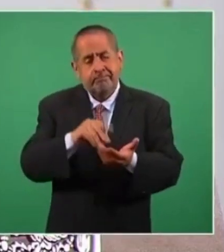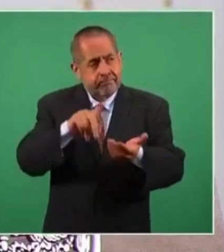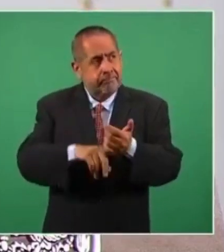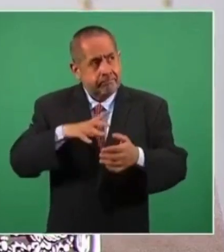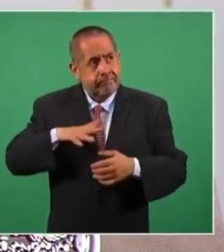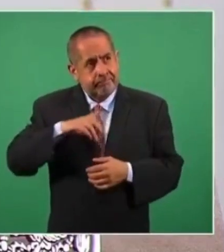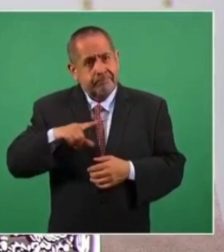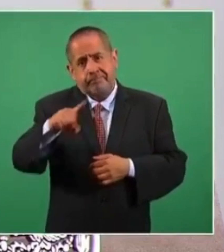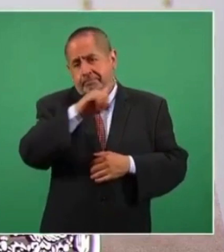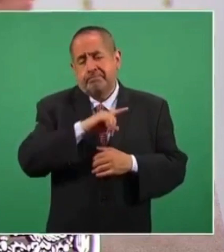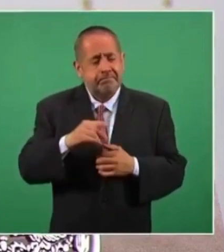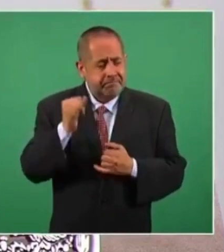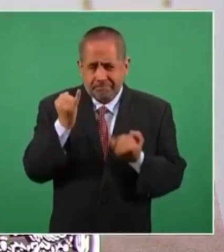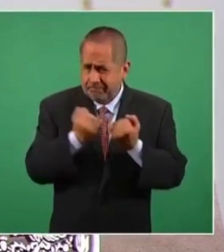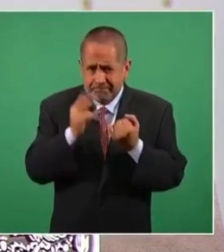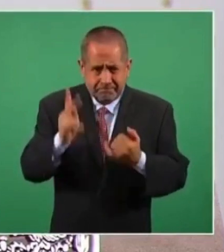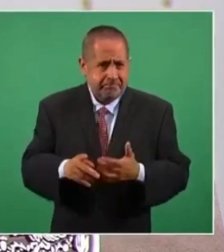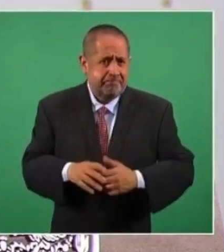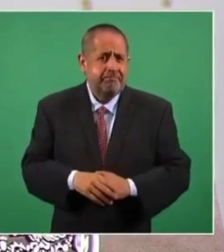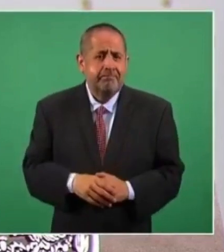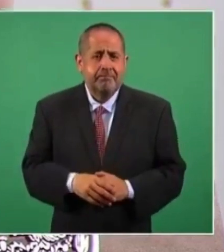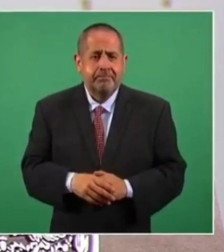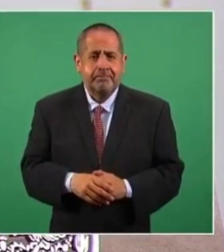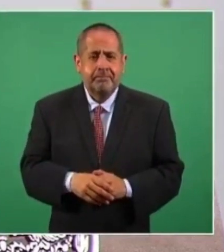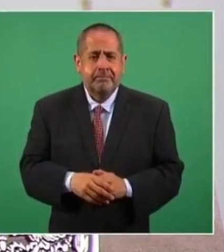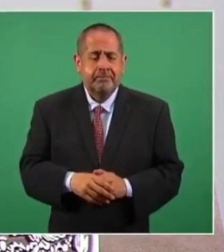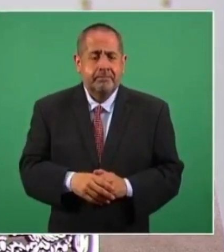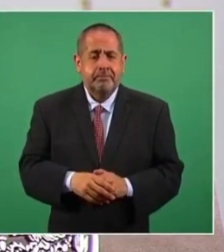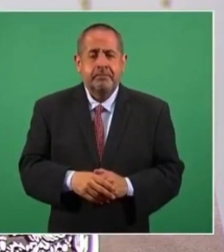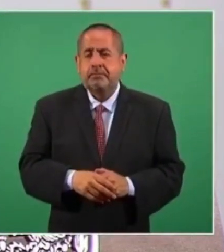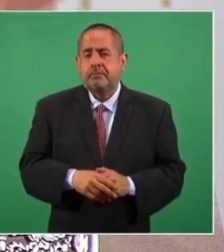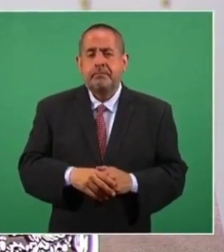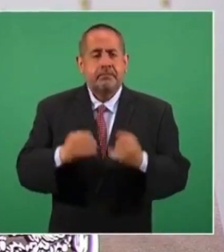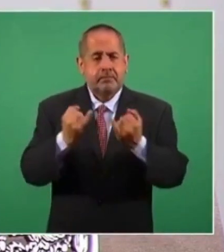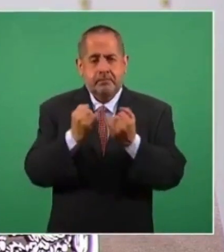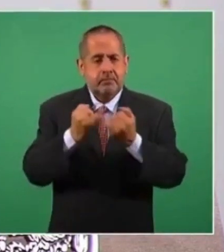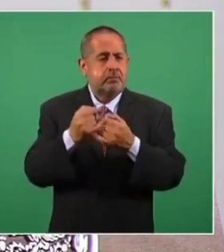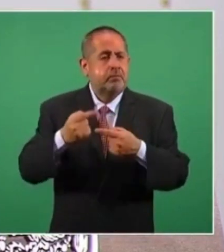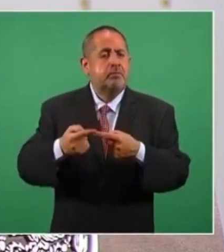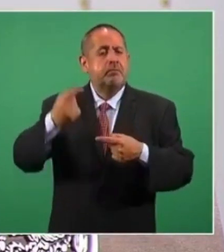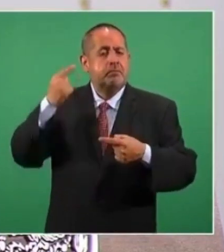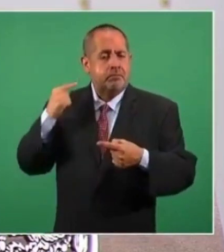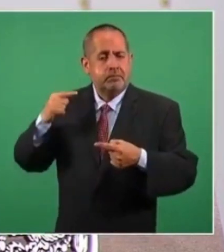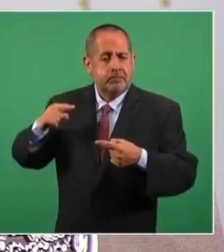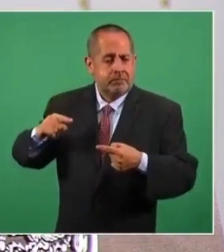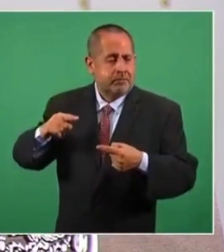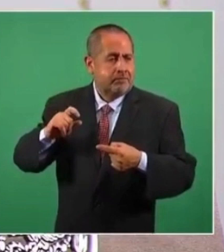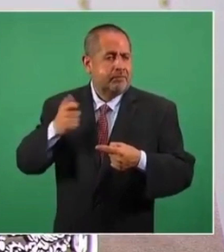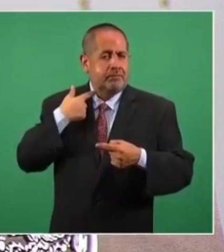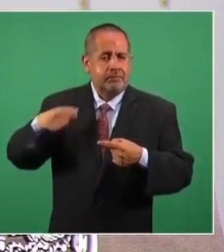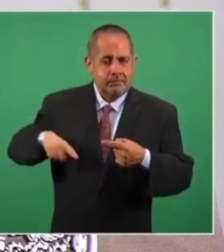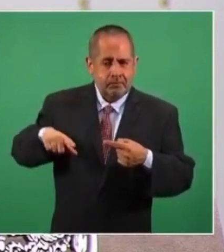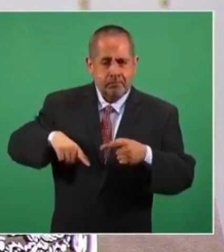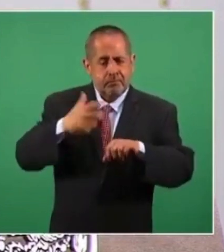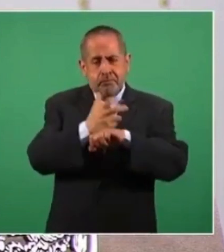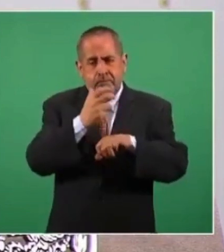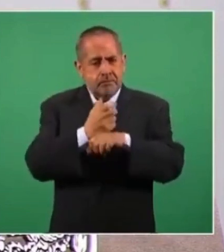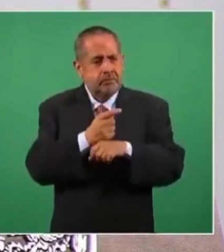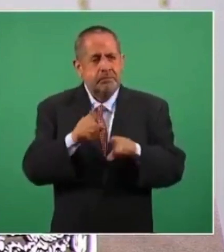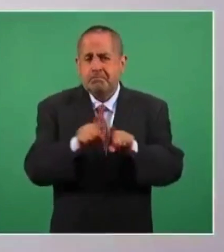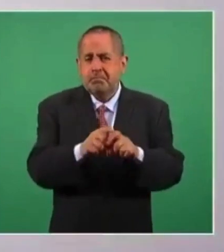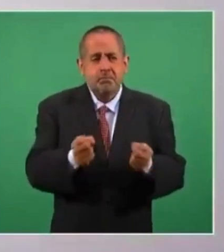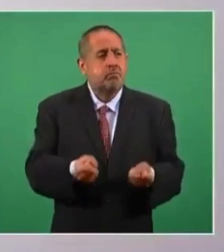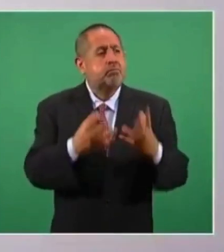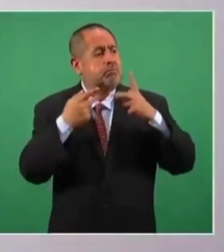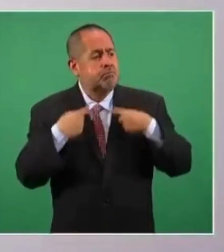se daban en el gobierno anterior, en el mismo número,